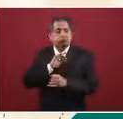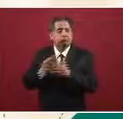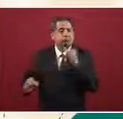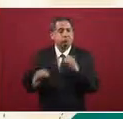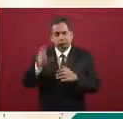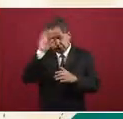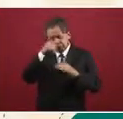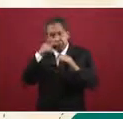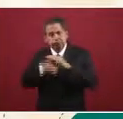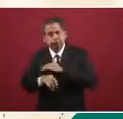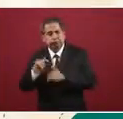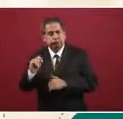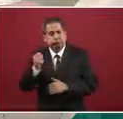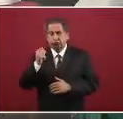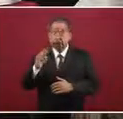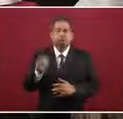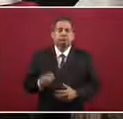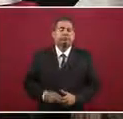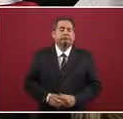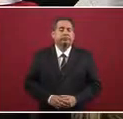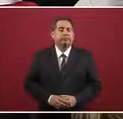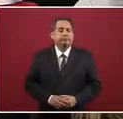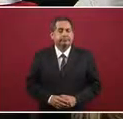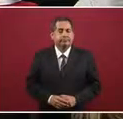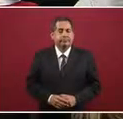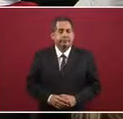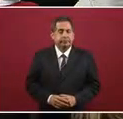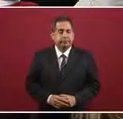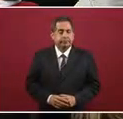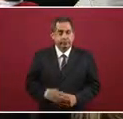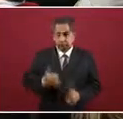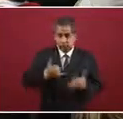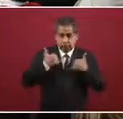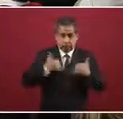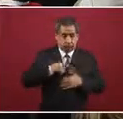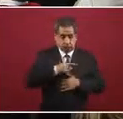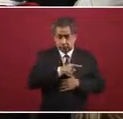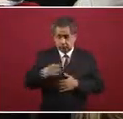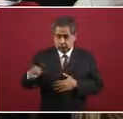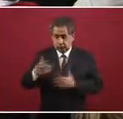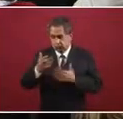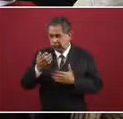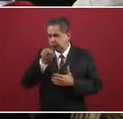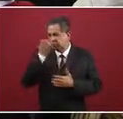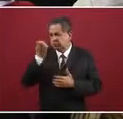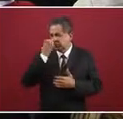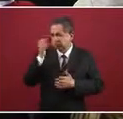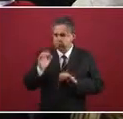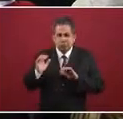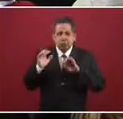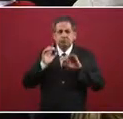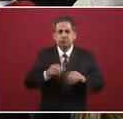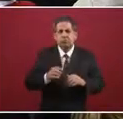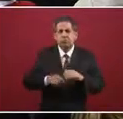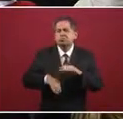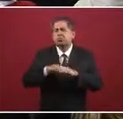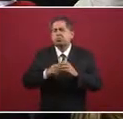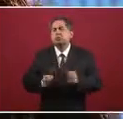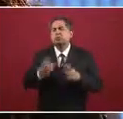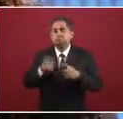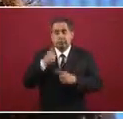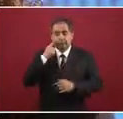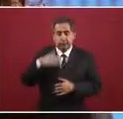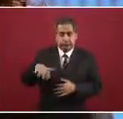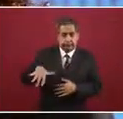tecnología. La escolaridad de los jóvenes que han venido participando en el programa al día de hoy, el 15